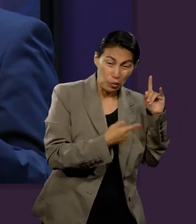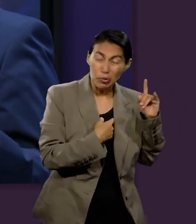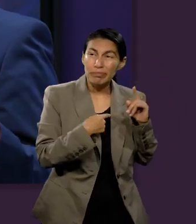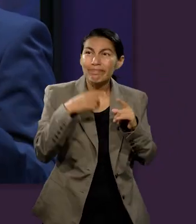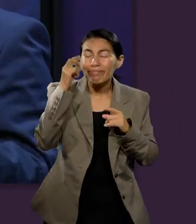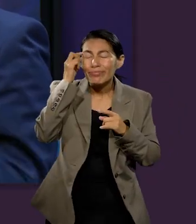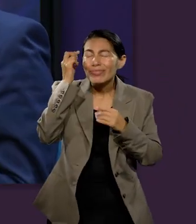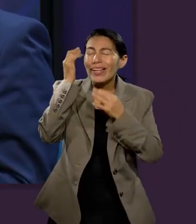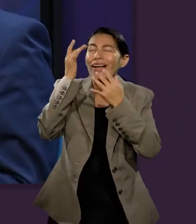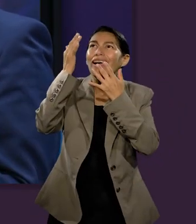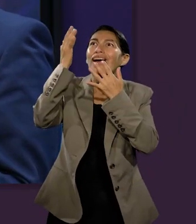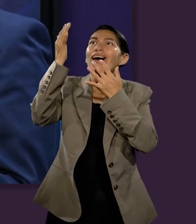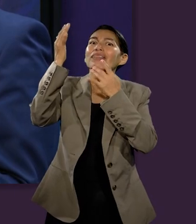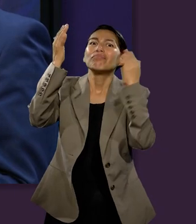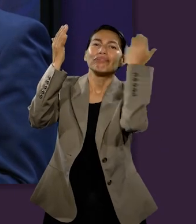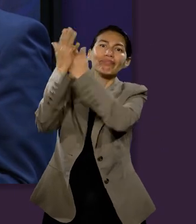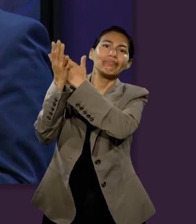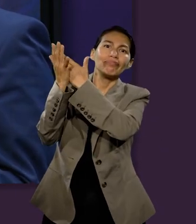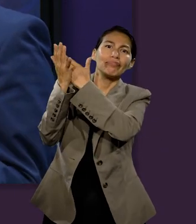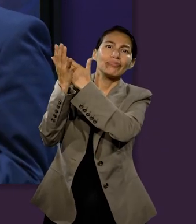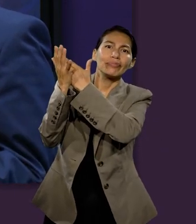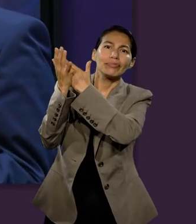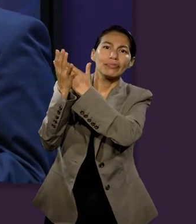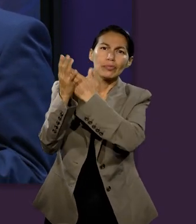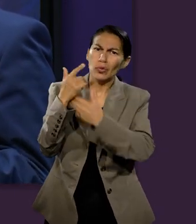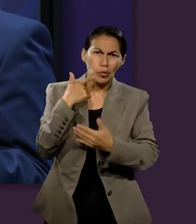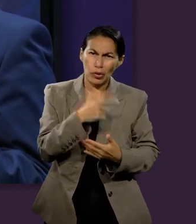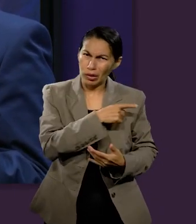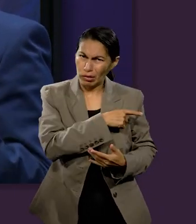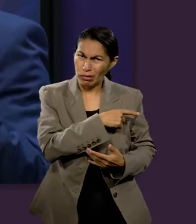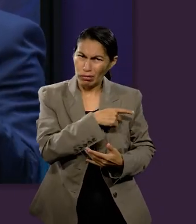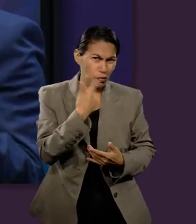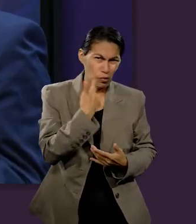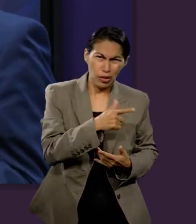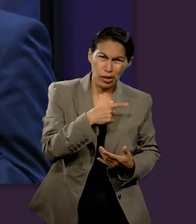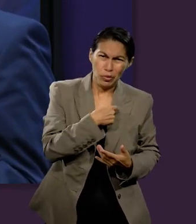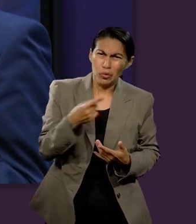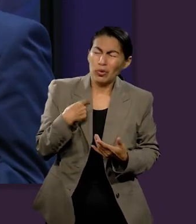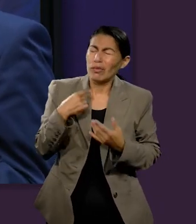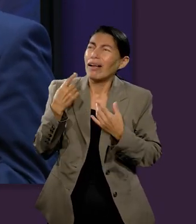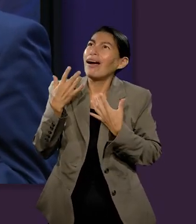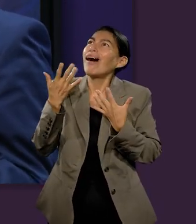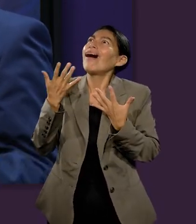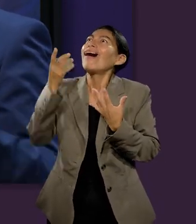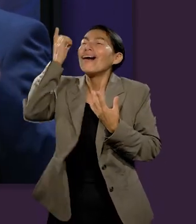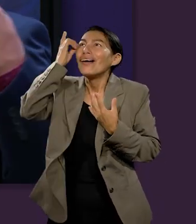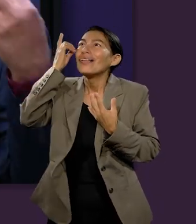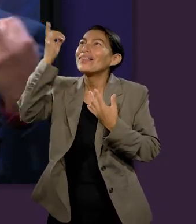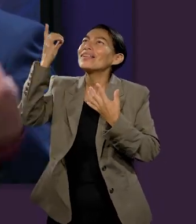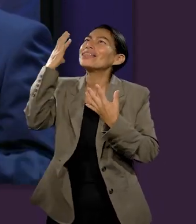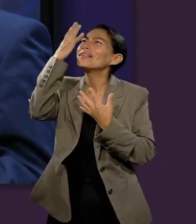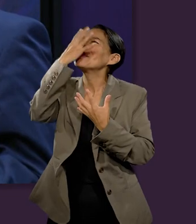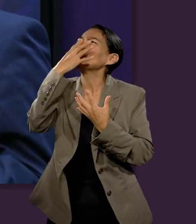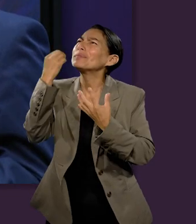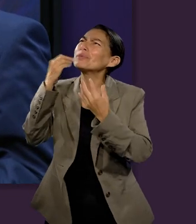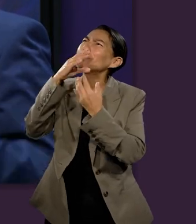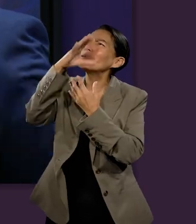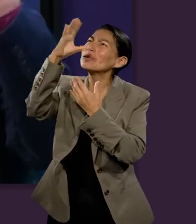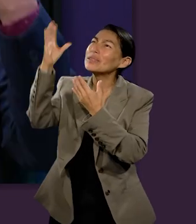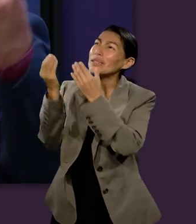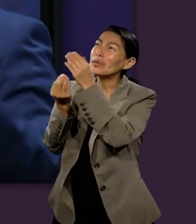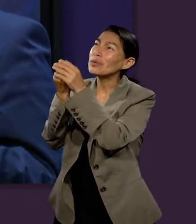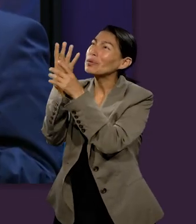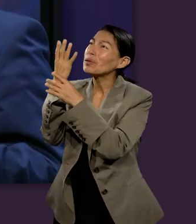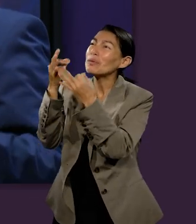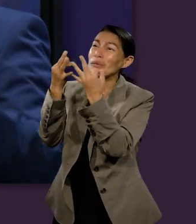eso, Él nos quiere cortar nuestras alas. Nos quiere cortar hasta la imaginación de no poder soñar